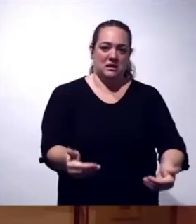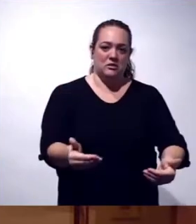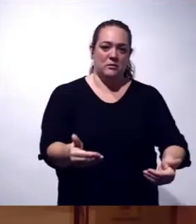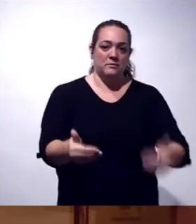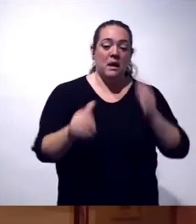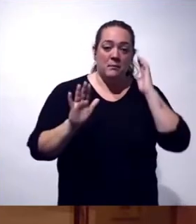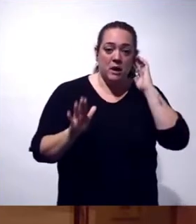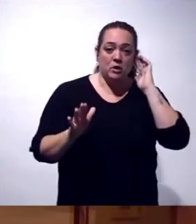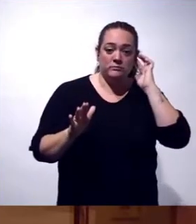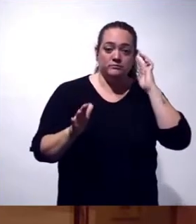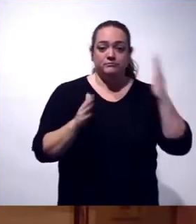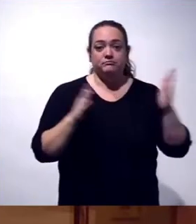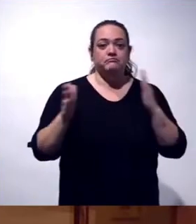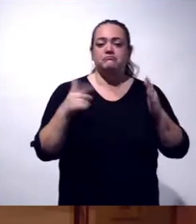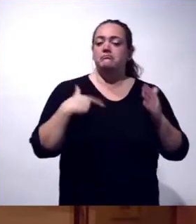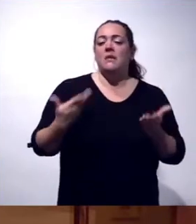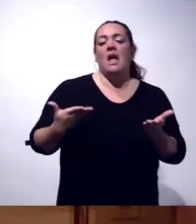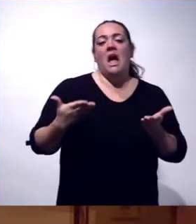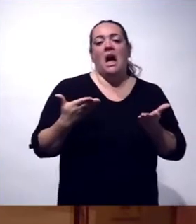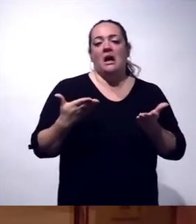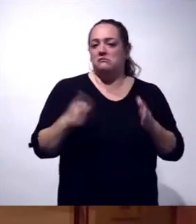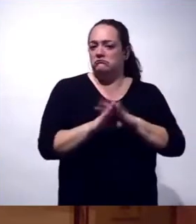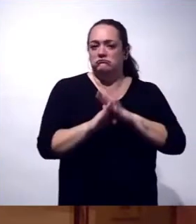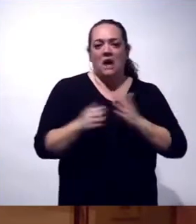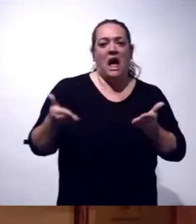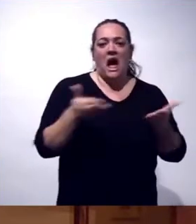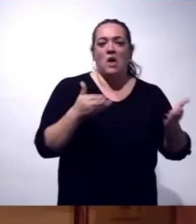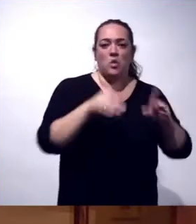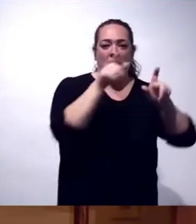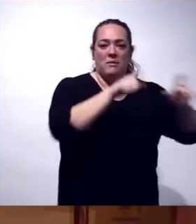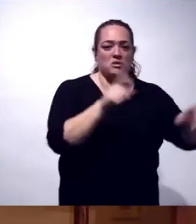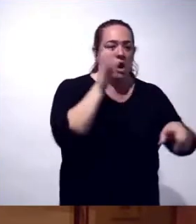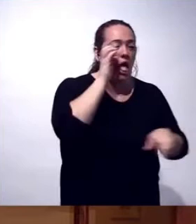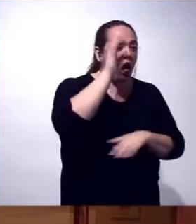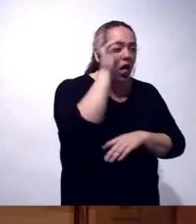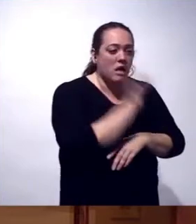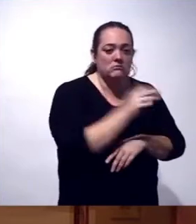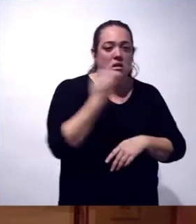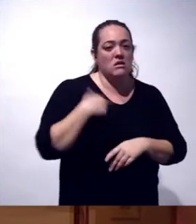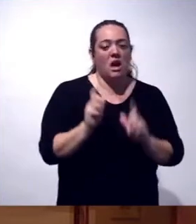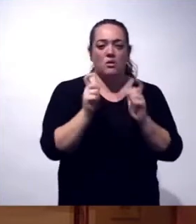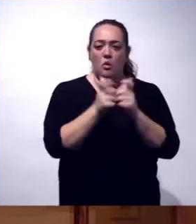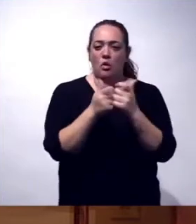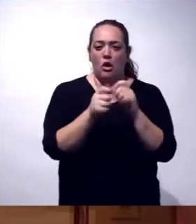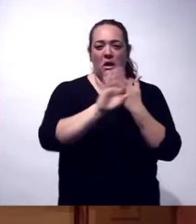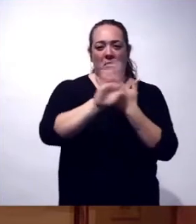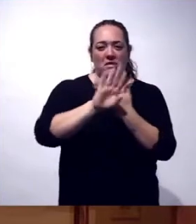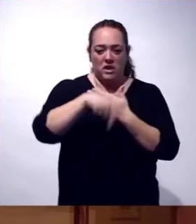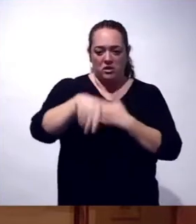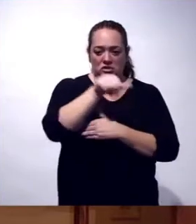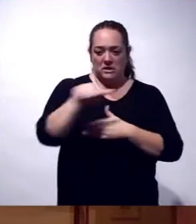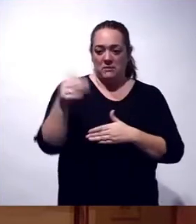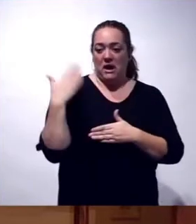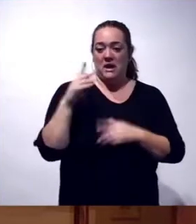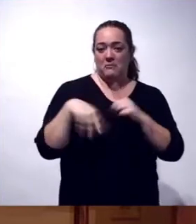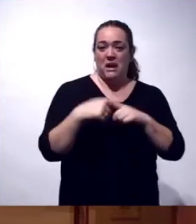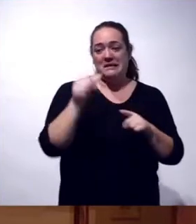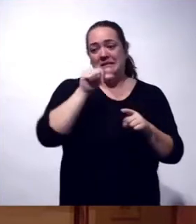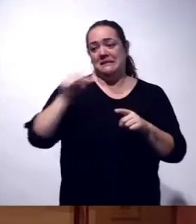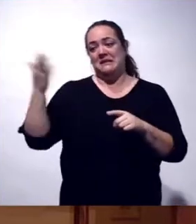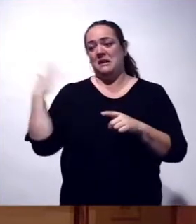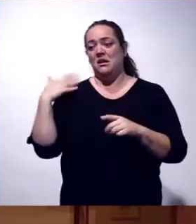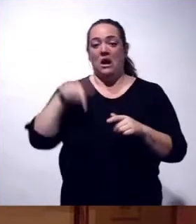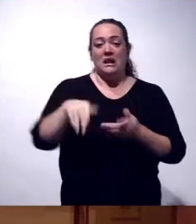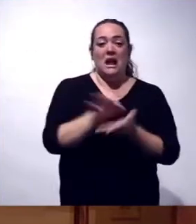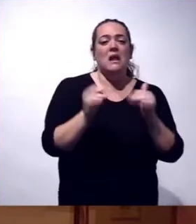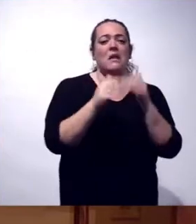a seguir, lógicamente, con la ayuda intensiva, escuchando a la ciudadanía. Hemos tenido dos reuniones con los vecinos esta misma semana y la anterior en